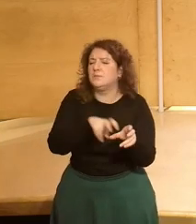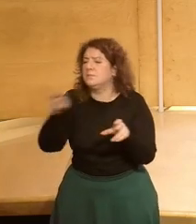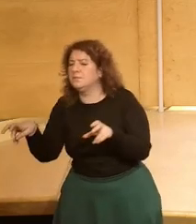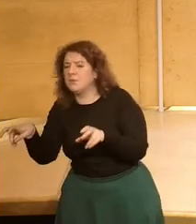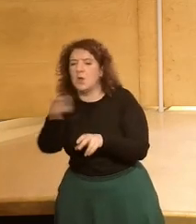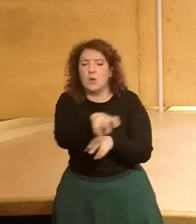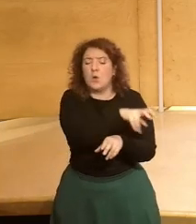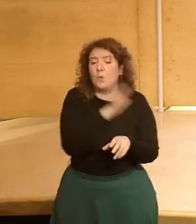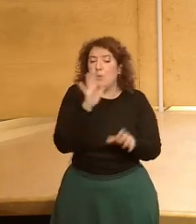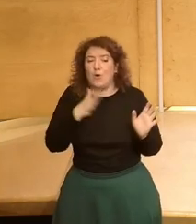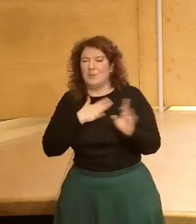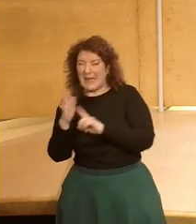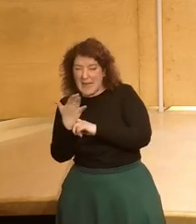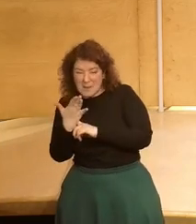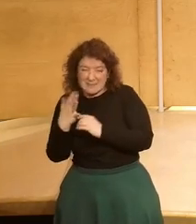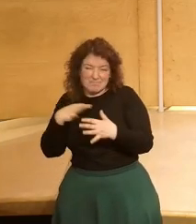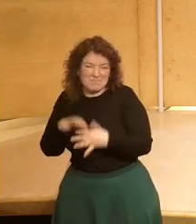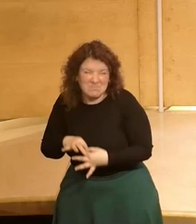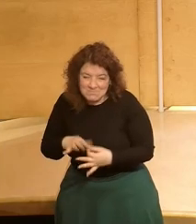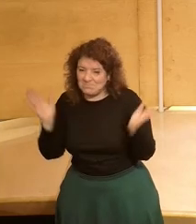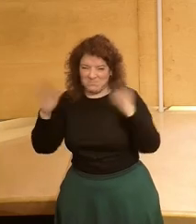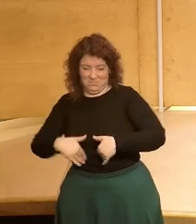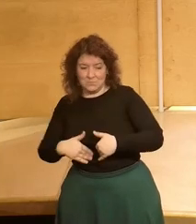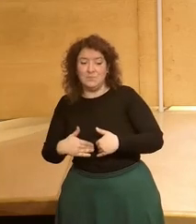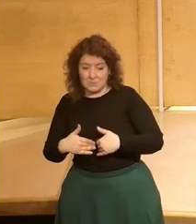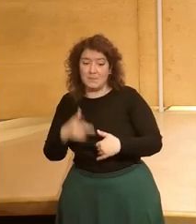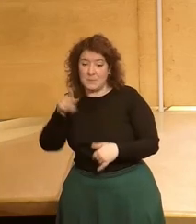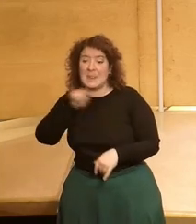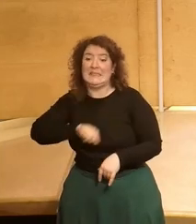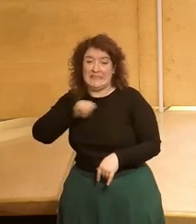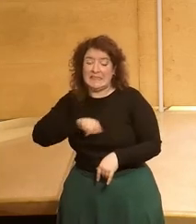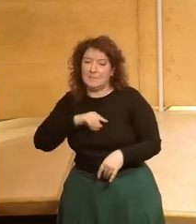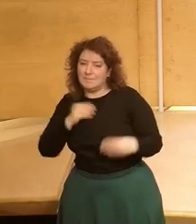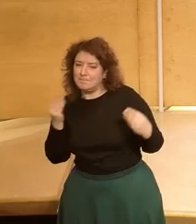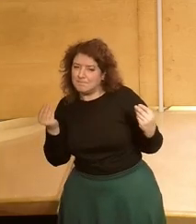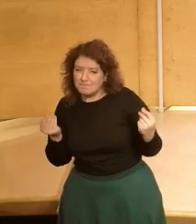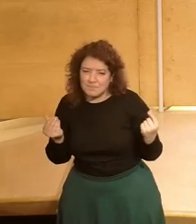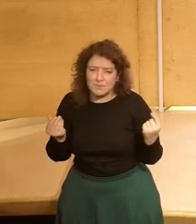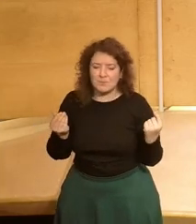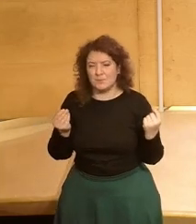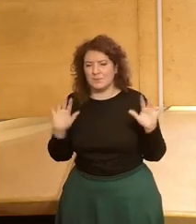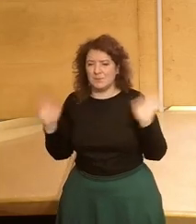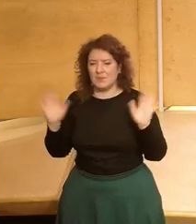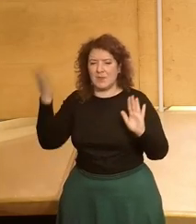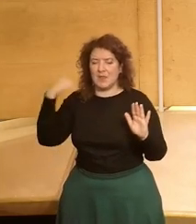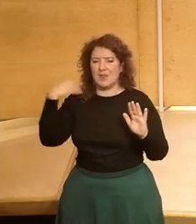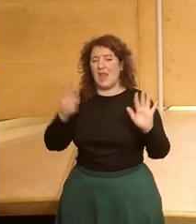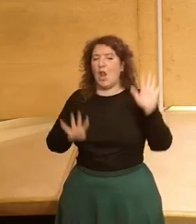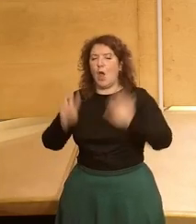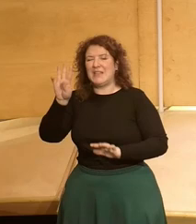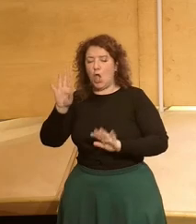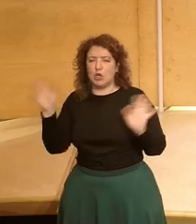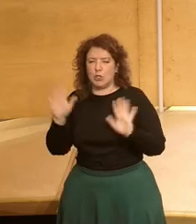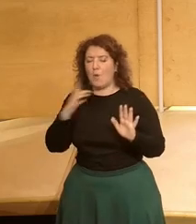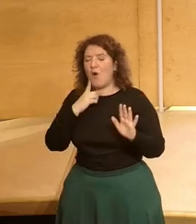siente nunca acabado de representar por nadie y eso está ahí ese sentimiento de yo creo que hay una especie de noventayochismo juvenil